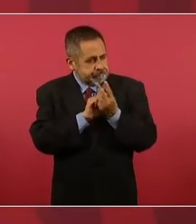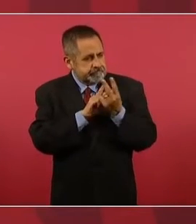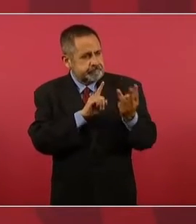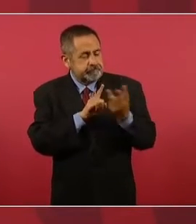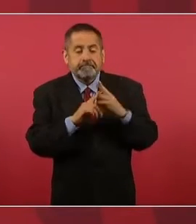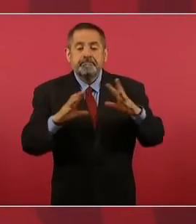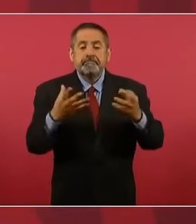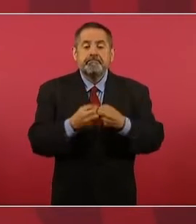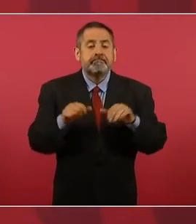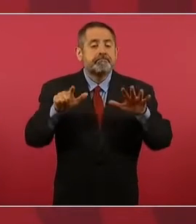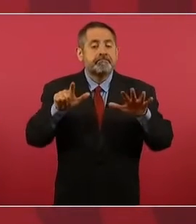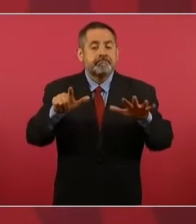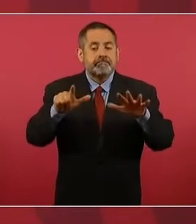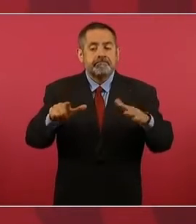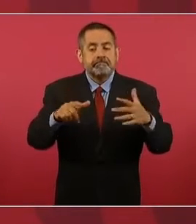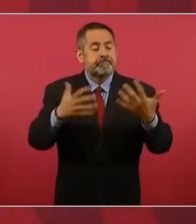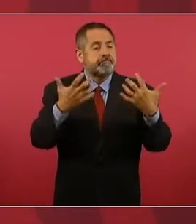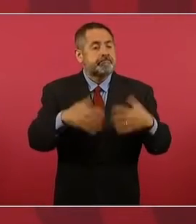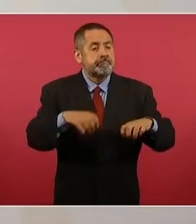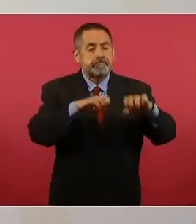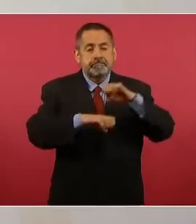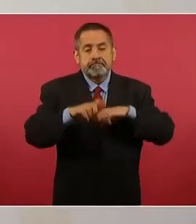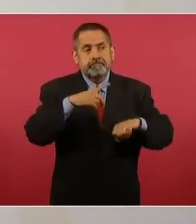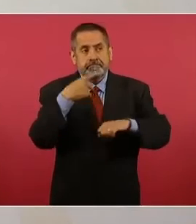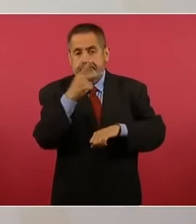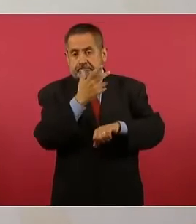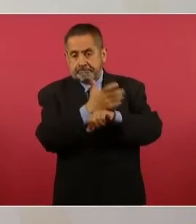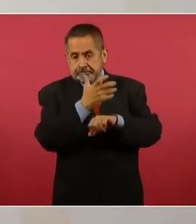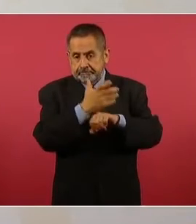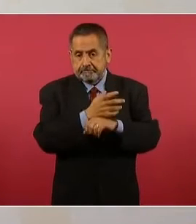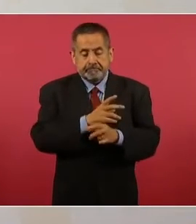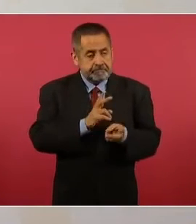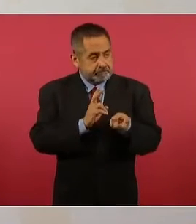empresas estadounidenses